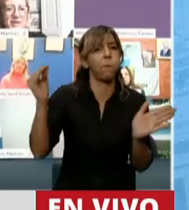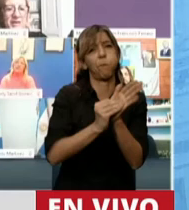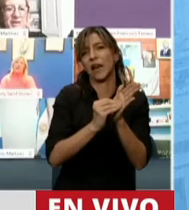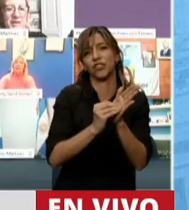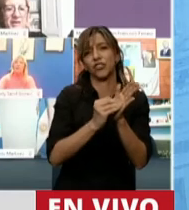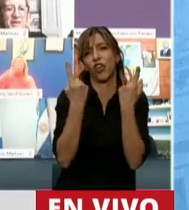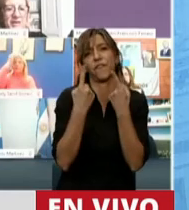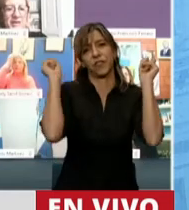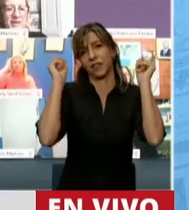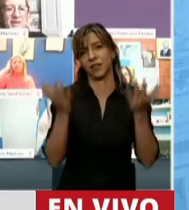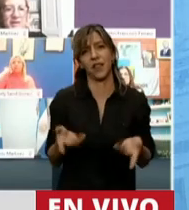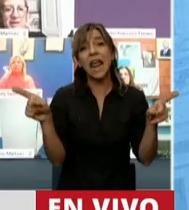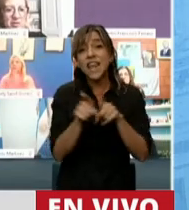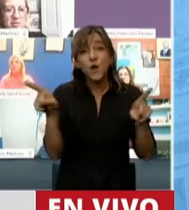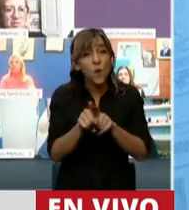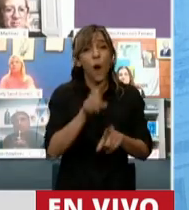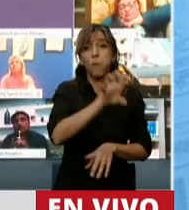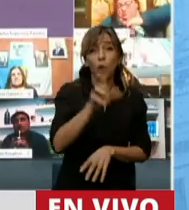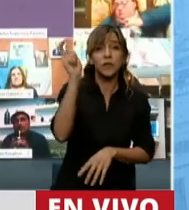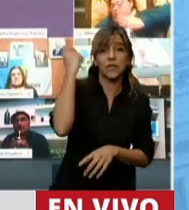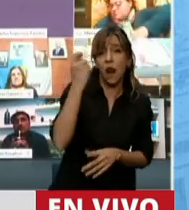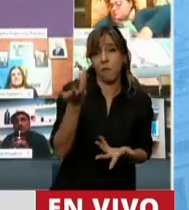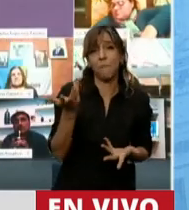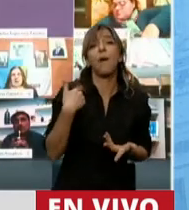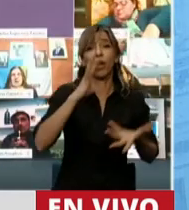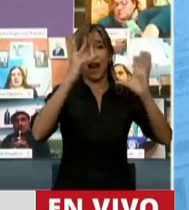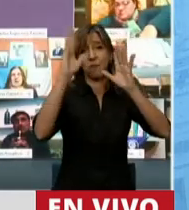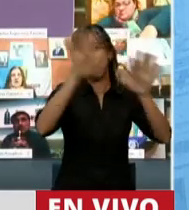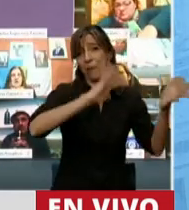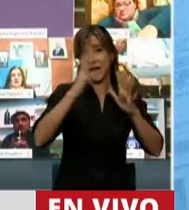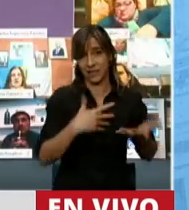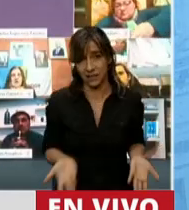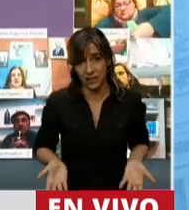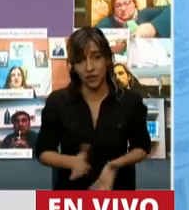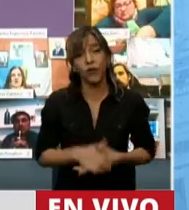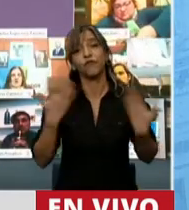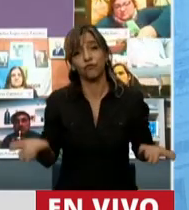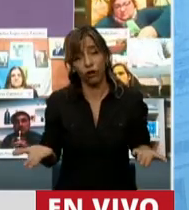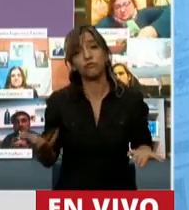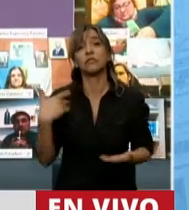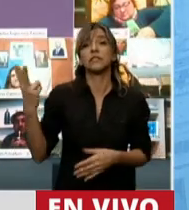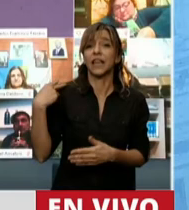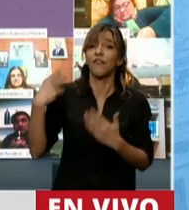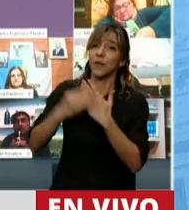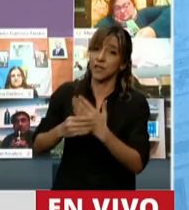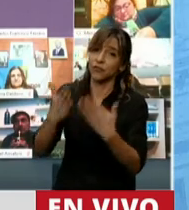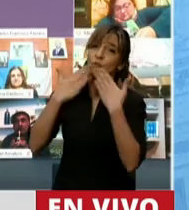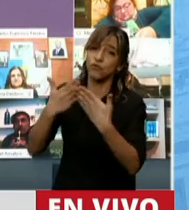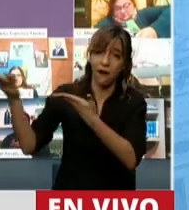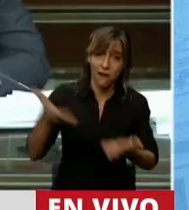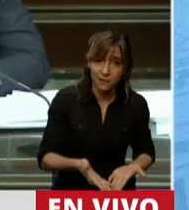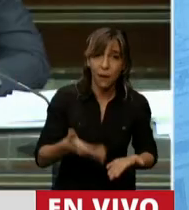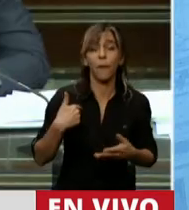misma manera que tiene la provincia de La Pampa por las similitudes climáticas. Señor Jefe de Ministro, muchas gracias por venir al